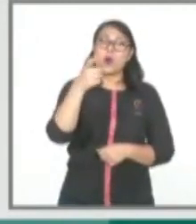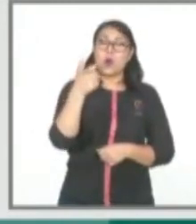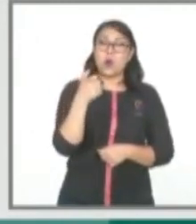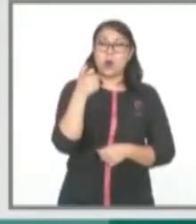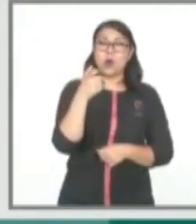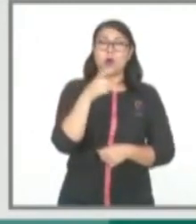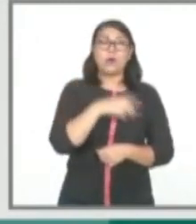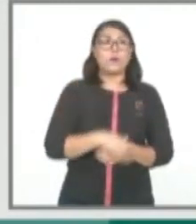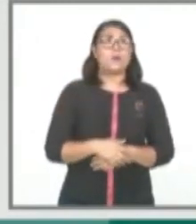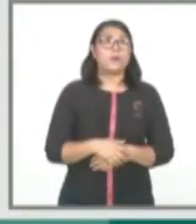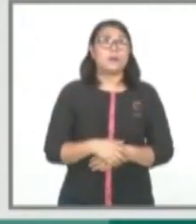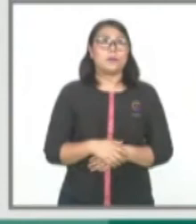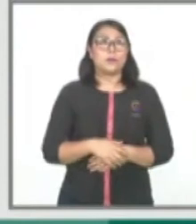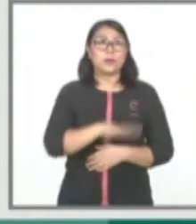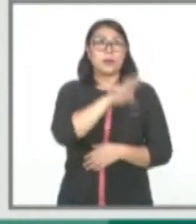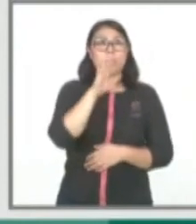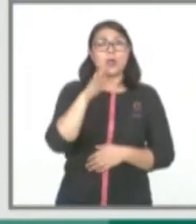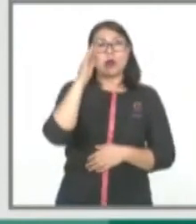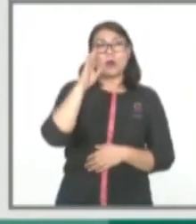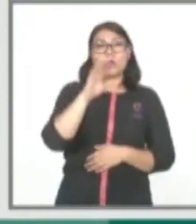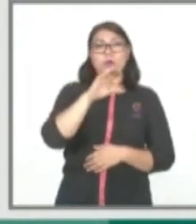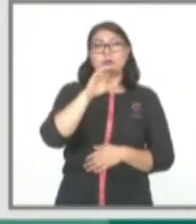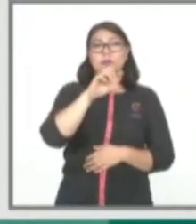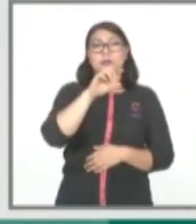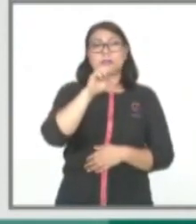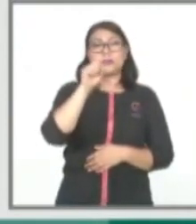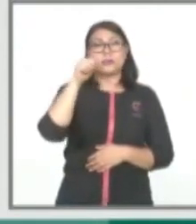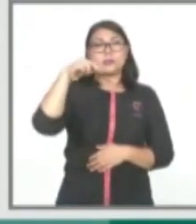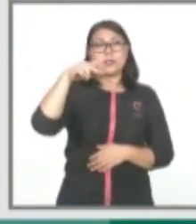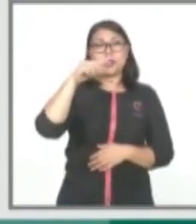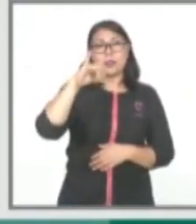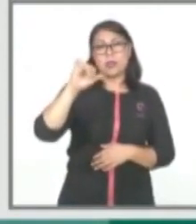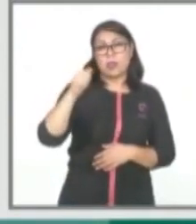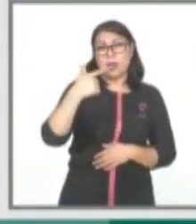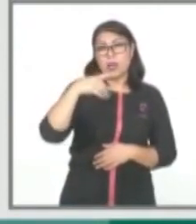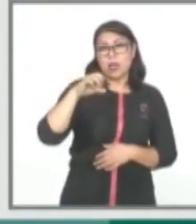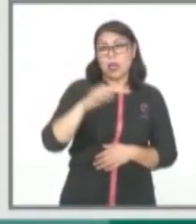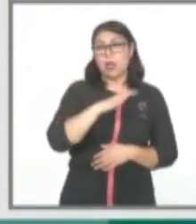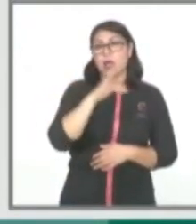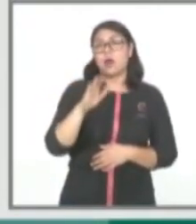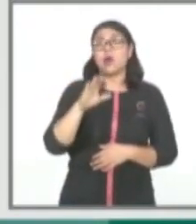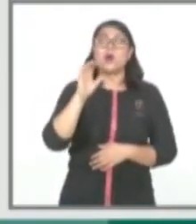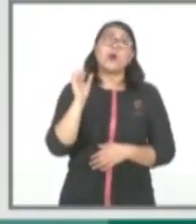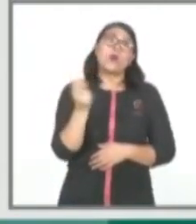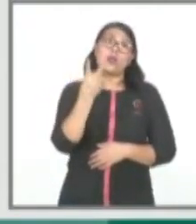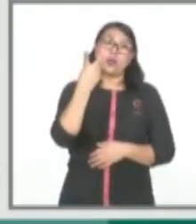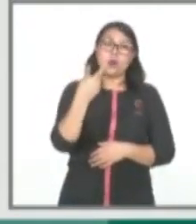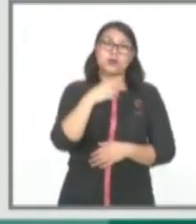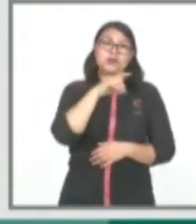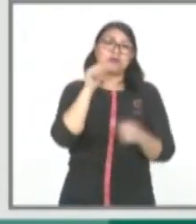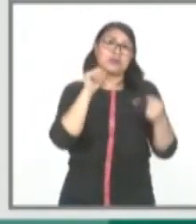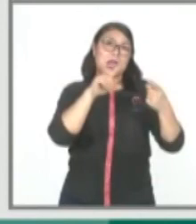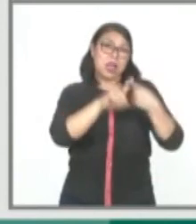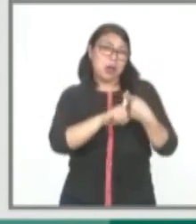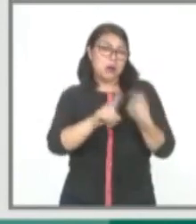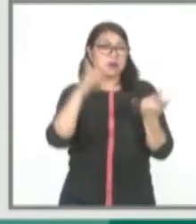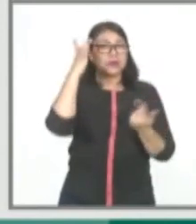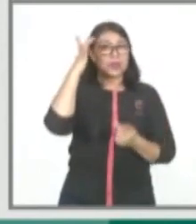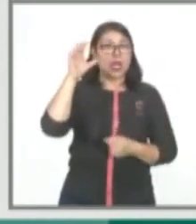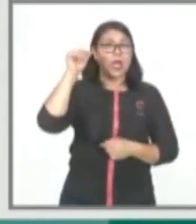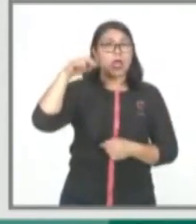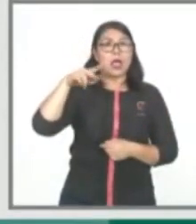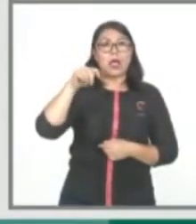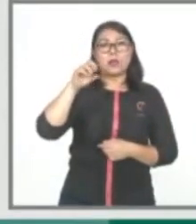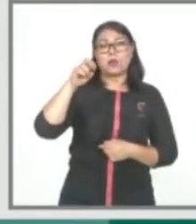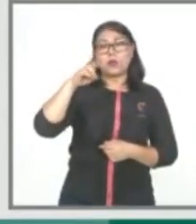Zuchilquitongo con dos casos y el resto de los municipios, Salina Cruz, San Antonio de la Caen, Juchitán